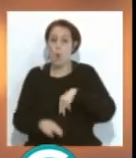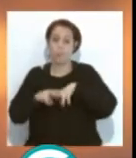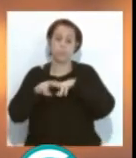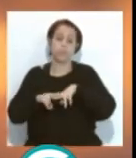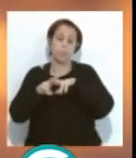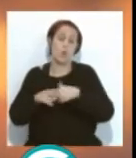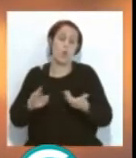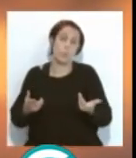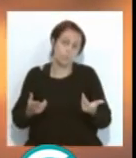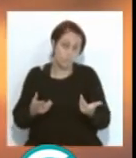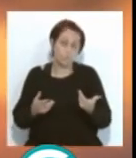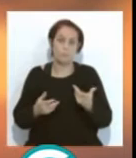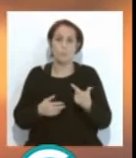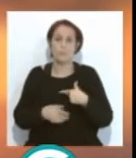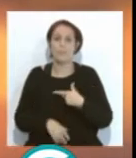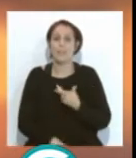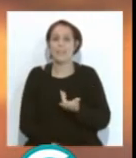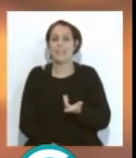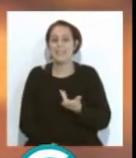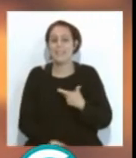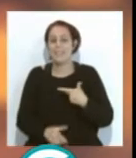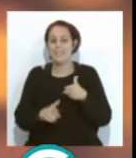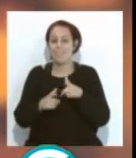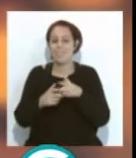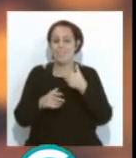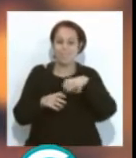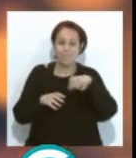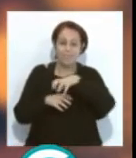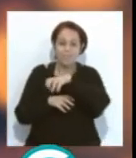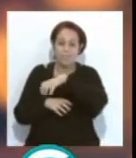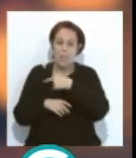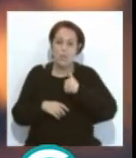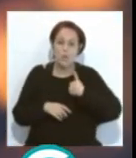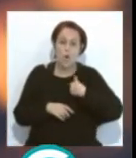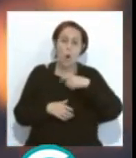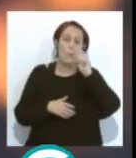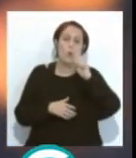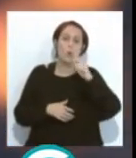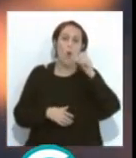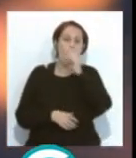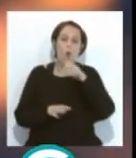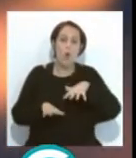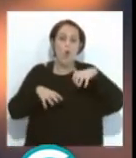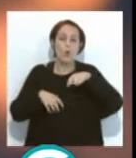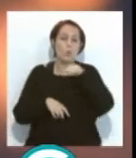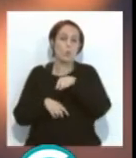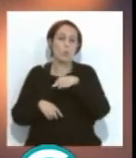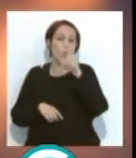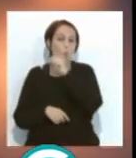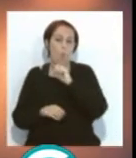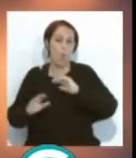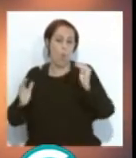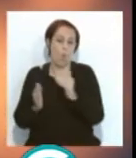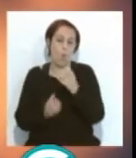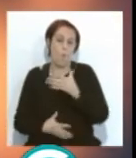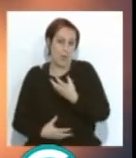quiero decir, y no dividirse en, yo voy a puntuar coros y comparsas, tú vas a puntuar chiricotas y cuartetos.